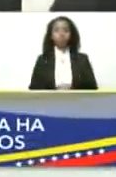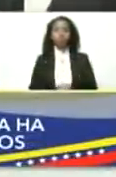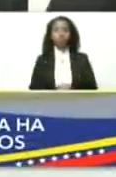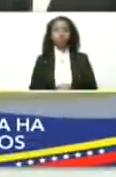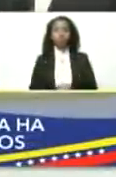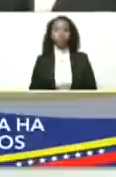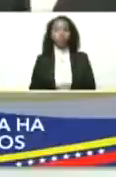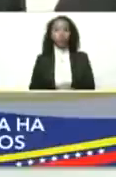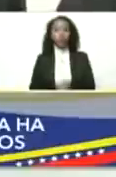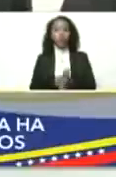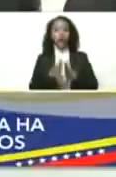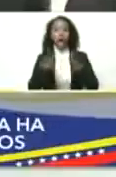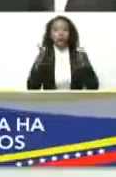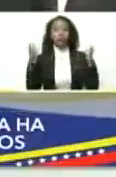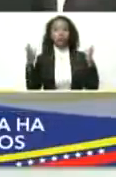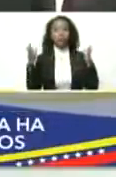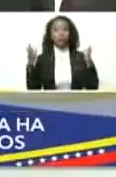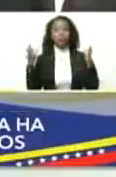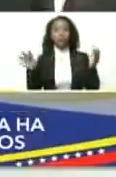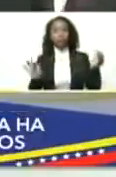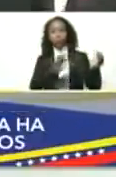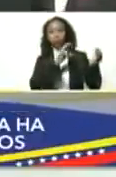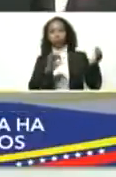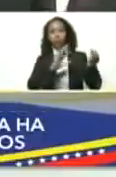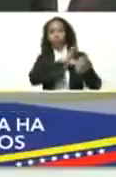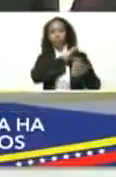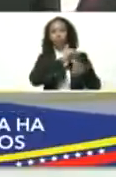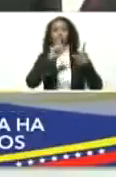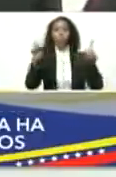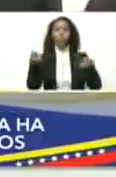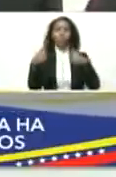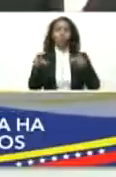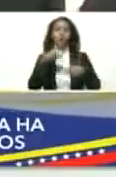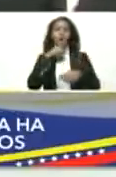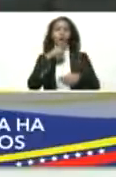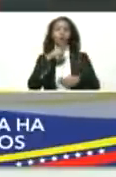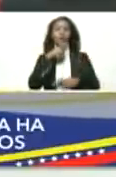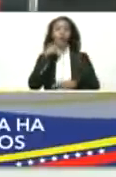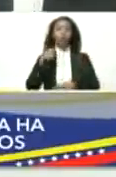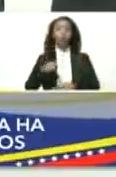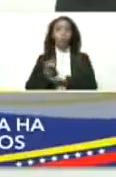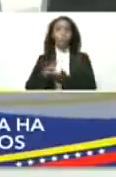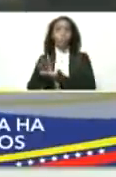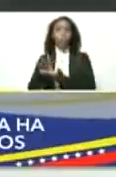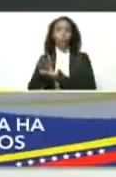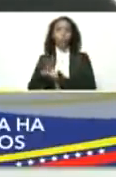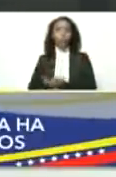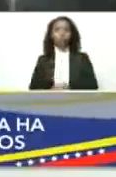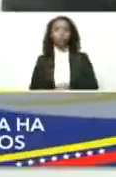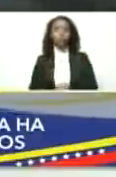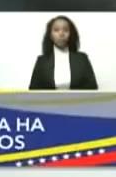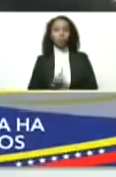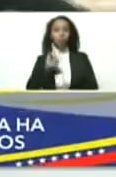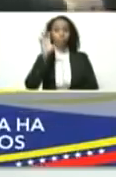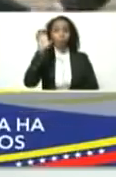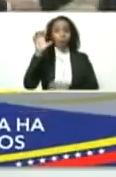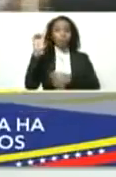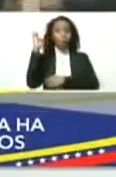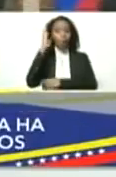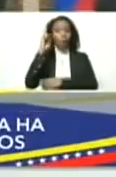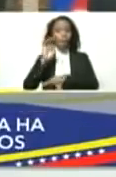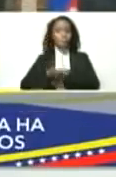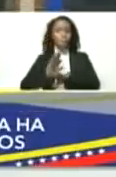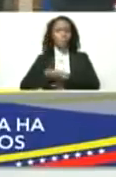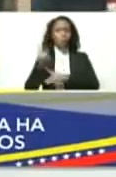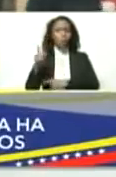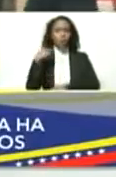un gran compositor y director de orquestas rusos, lo votan de la orquesta filarmónica de un país europeo, porque es